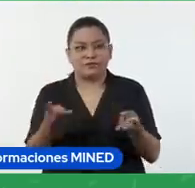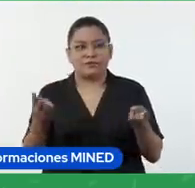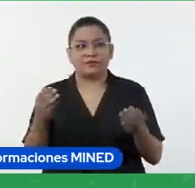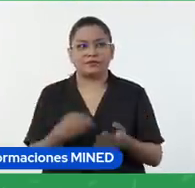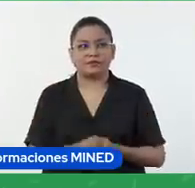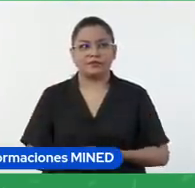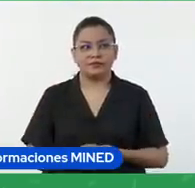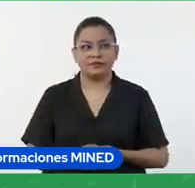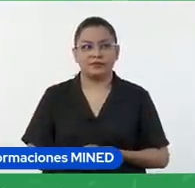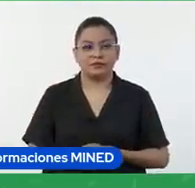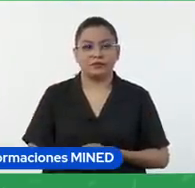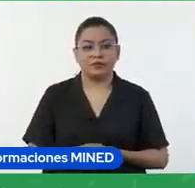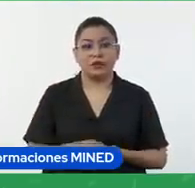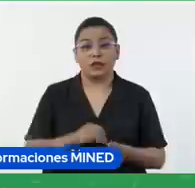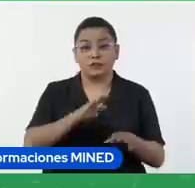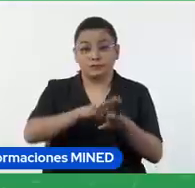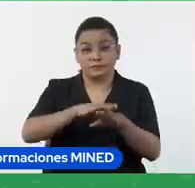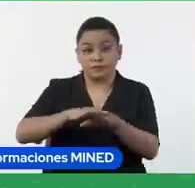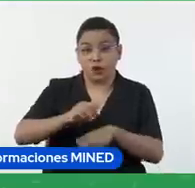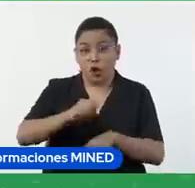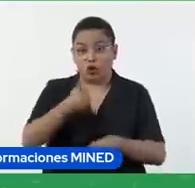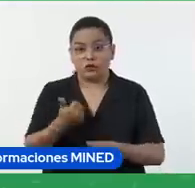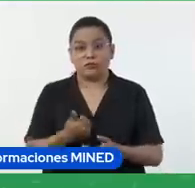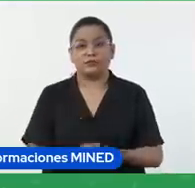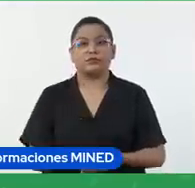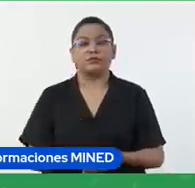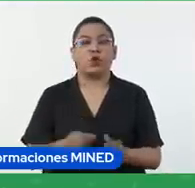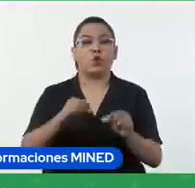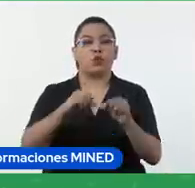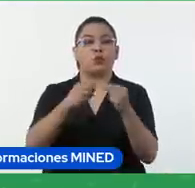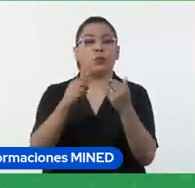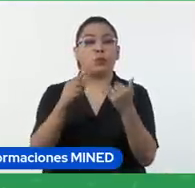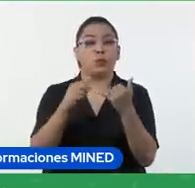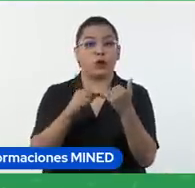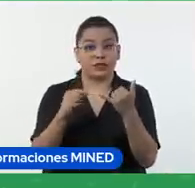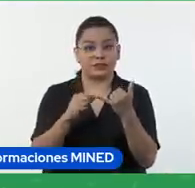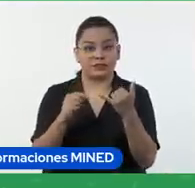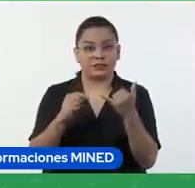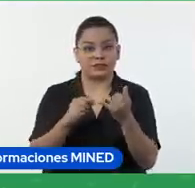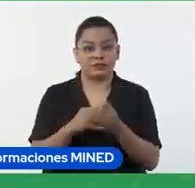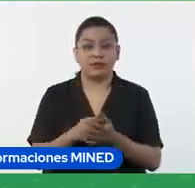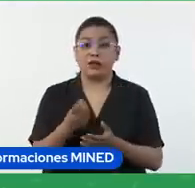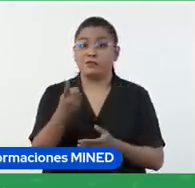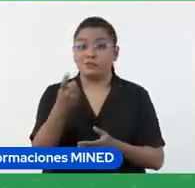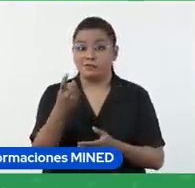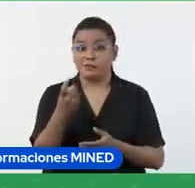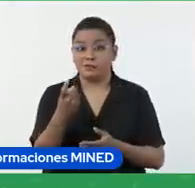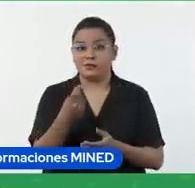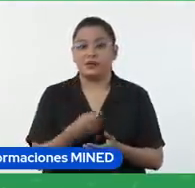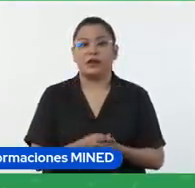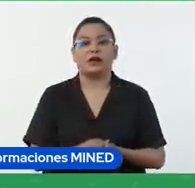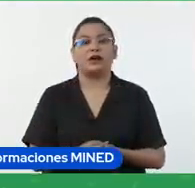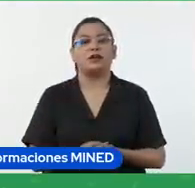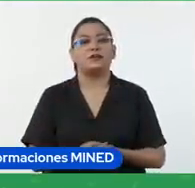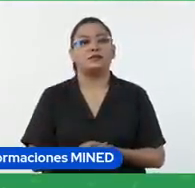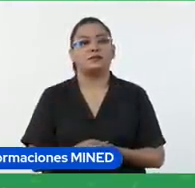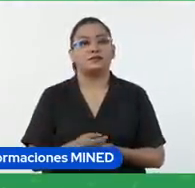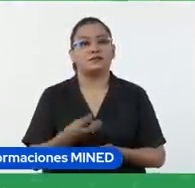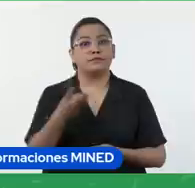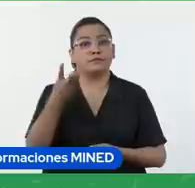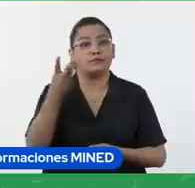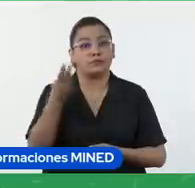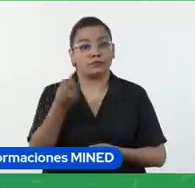Otro aviso importante sobre los grupos de WhatsApp, si aún no están en un grupo deben escribir el número ahí